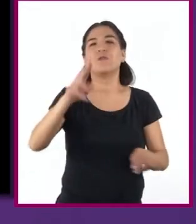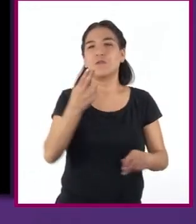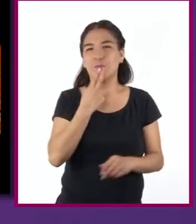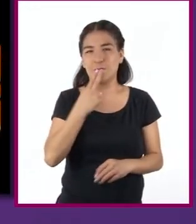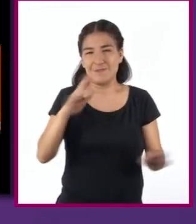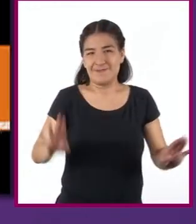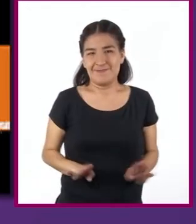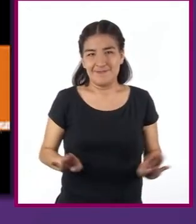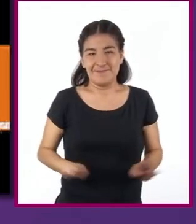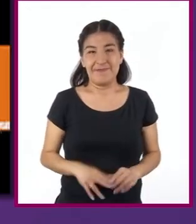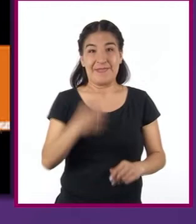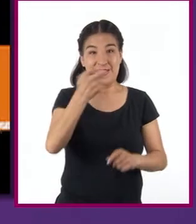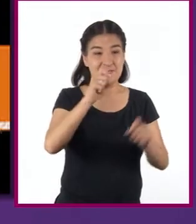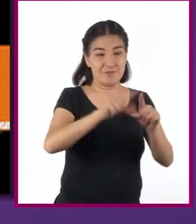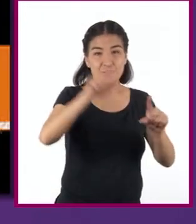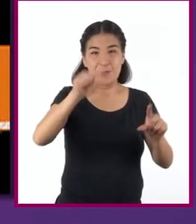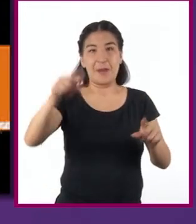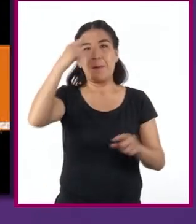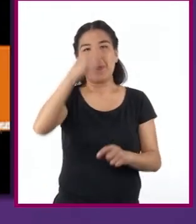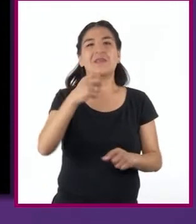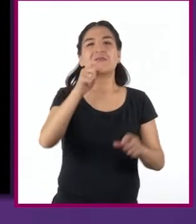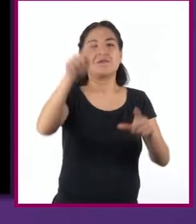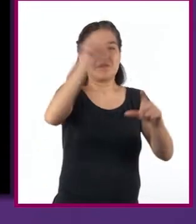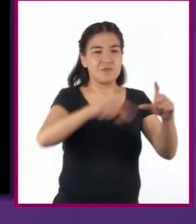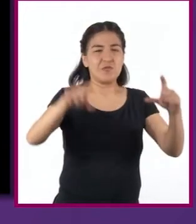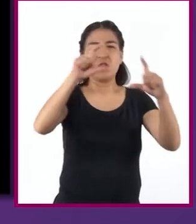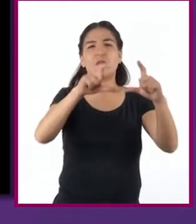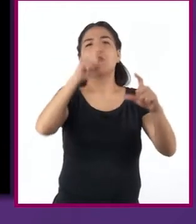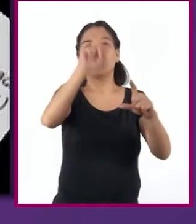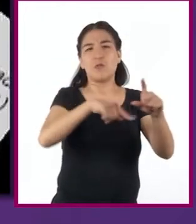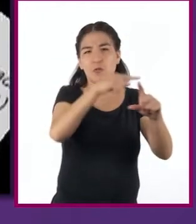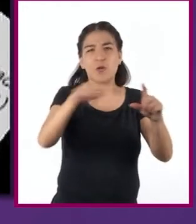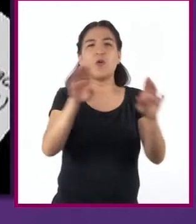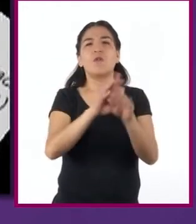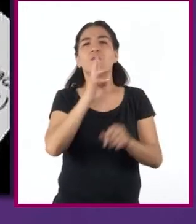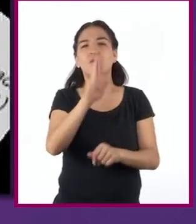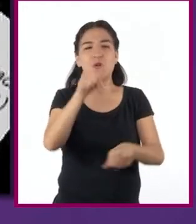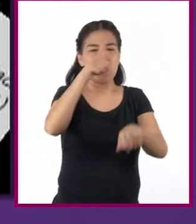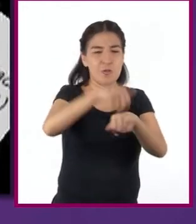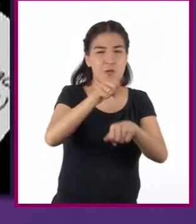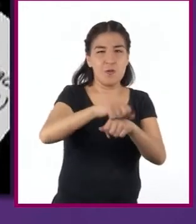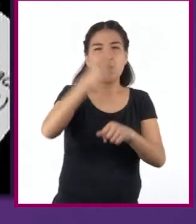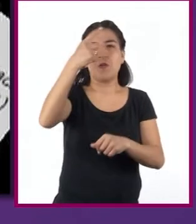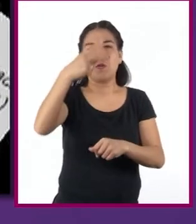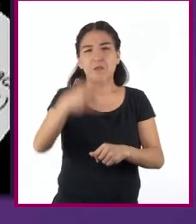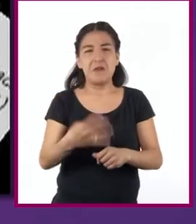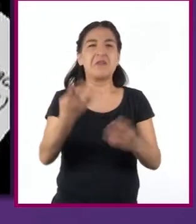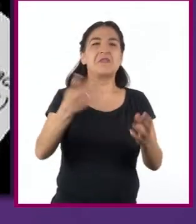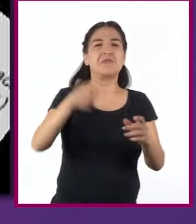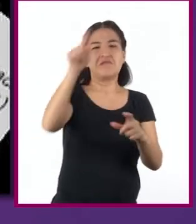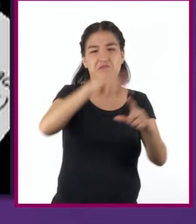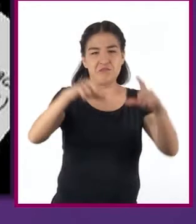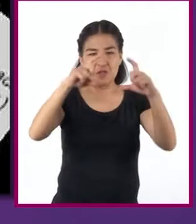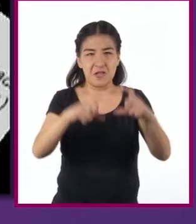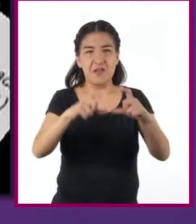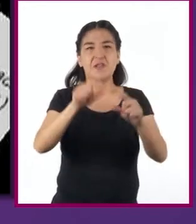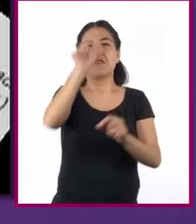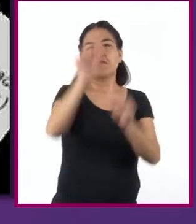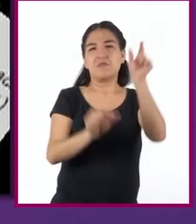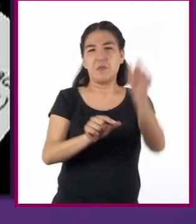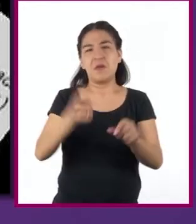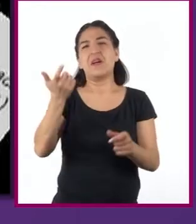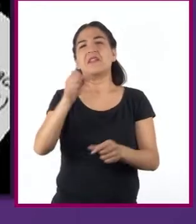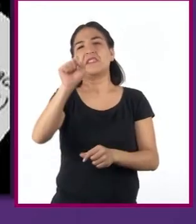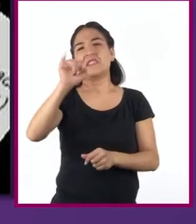Las gráficas sirven para representar datos, generalmente numéricos, mediante líneas, superficies o símbolos.